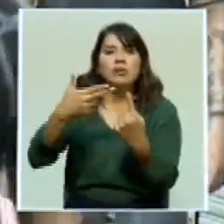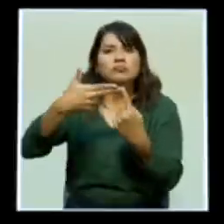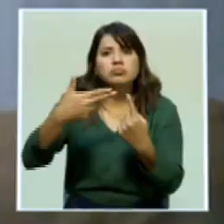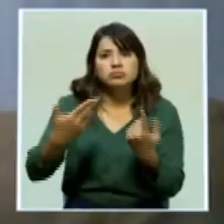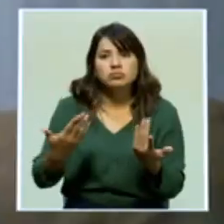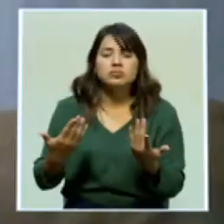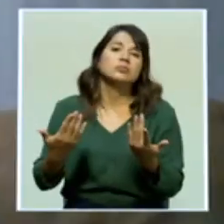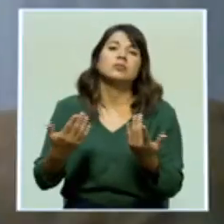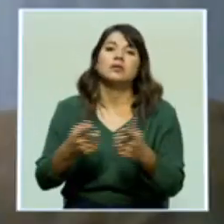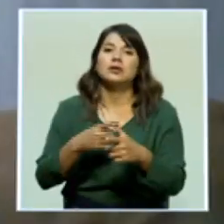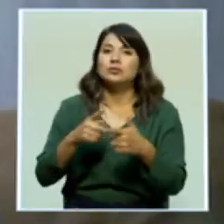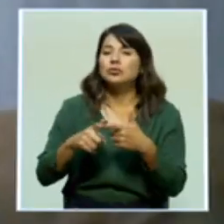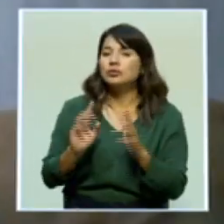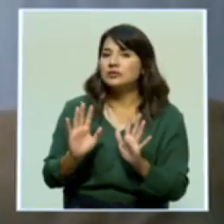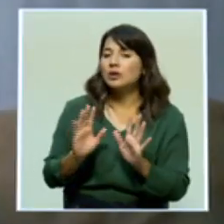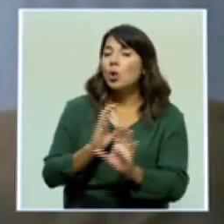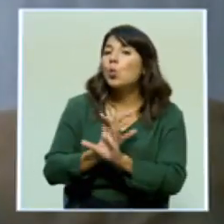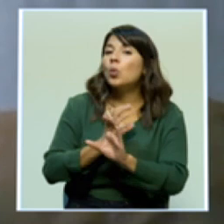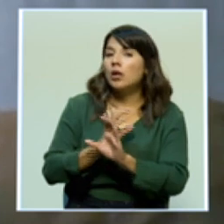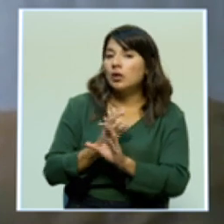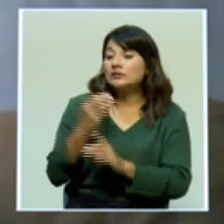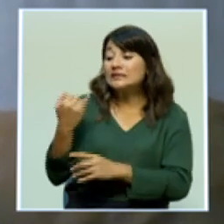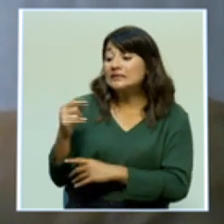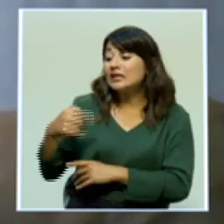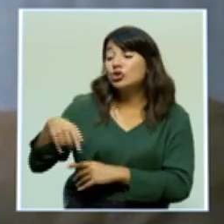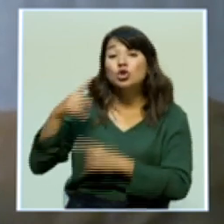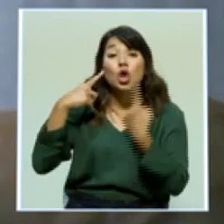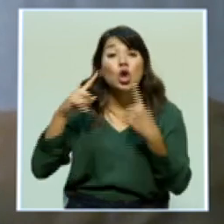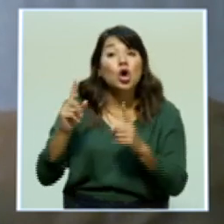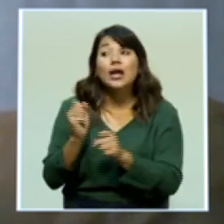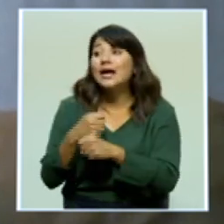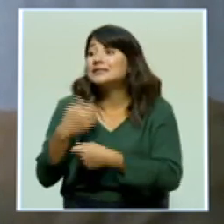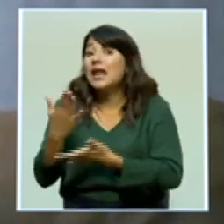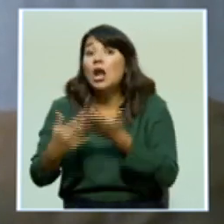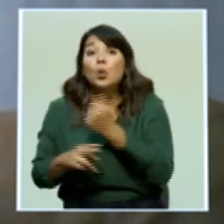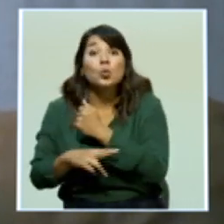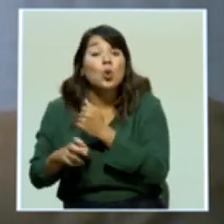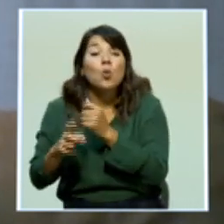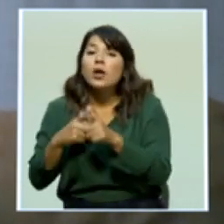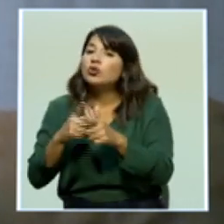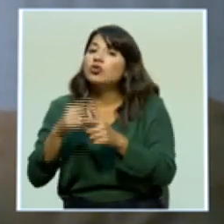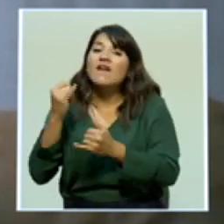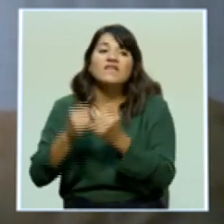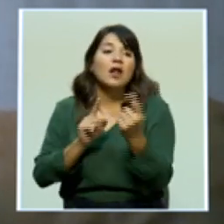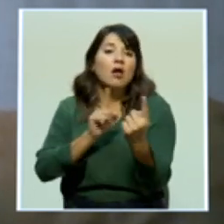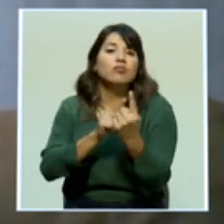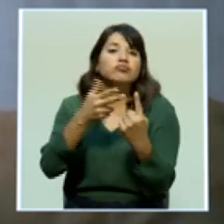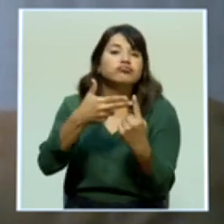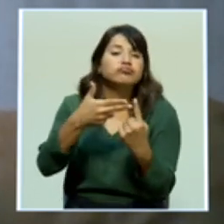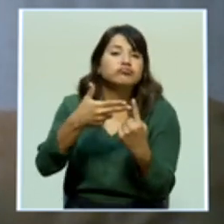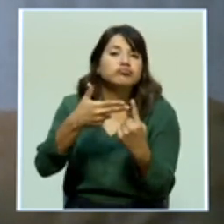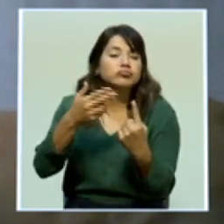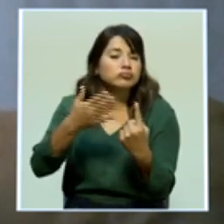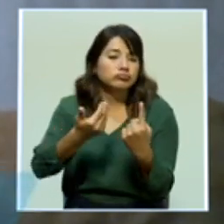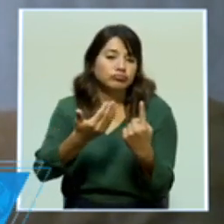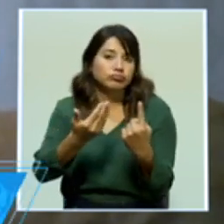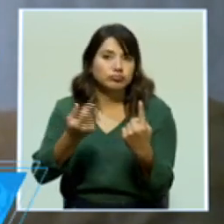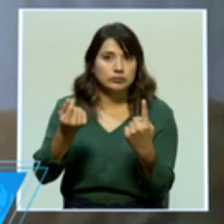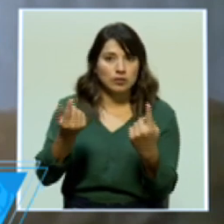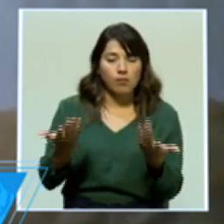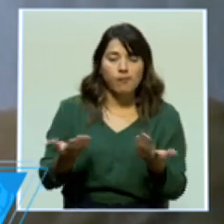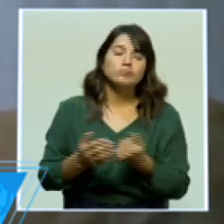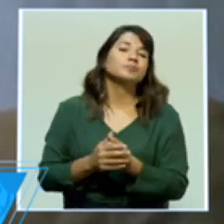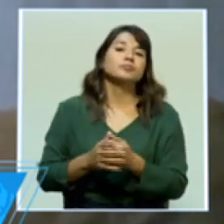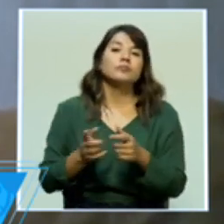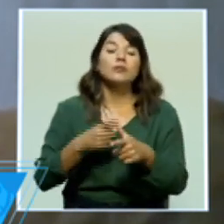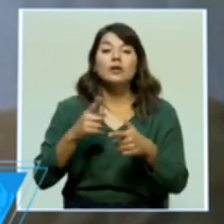personas. Todavía nos quedan algún tipo de personas que nos delinquen en forma organizada.